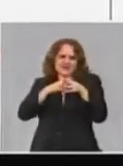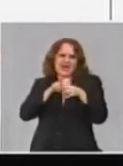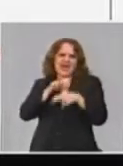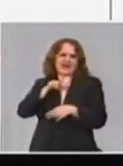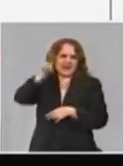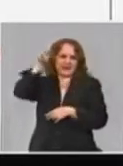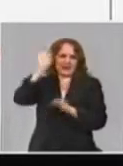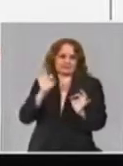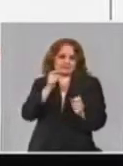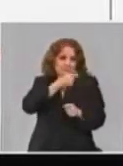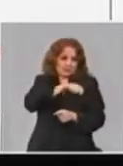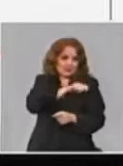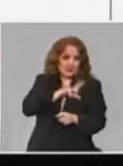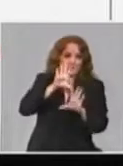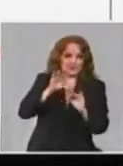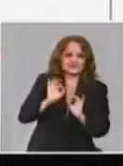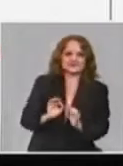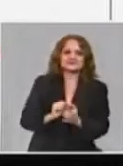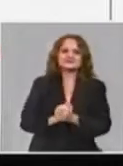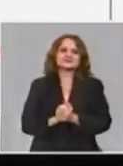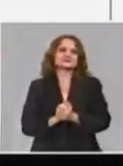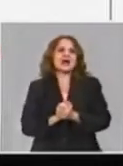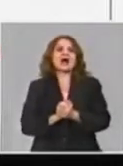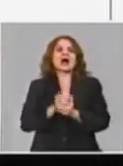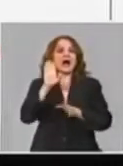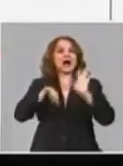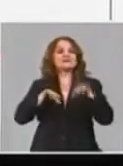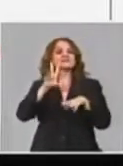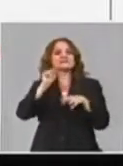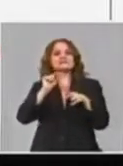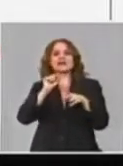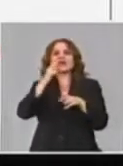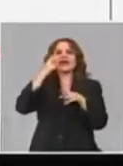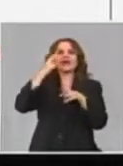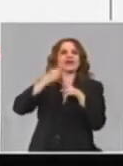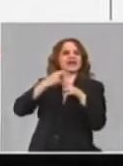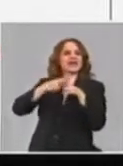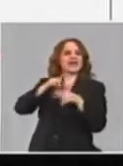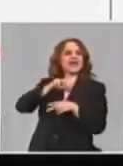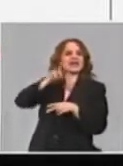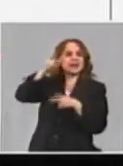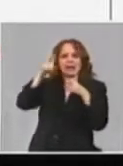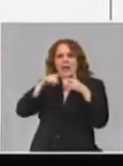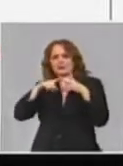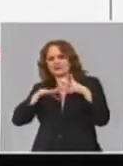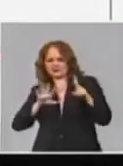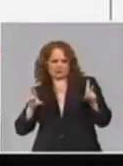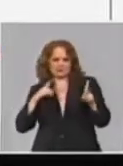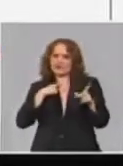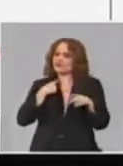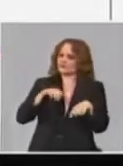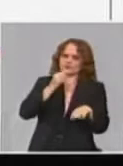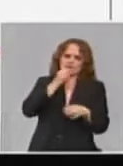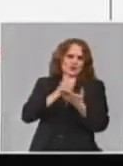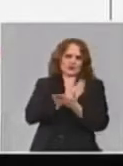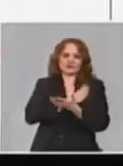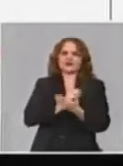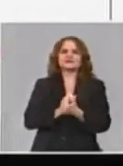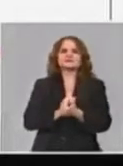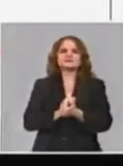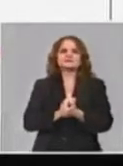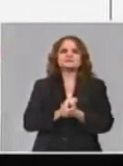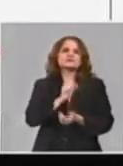La Escalera. Y a veces tiene apellidos, pero bueno, vuelvo a ponerla rápidamente, me voy de ella, pero para recordarle a nuestro pueblo,